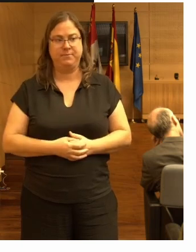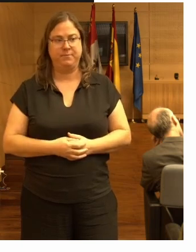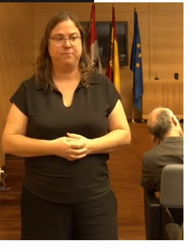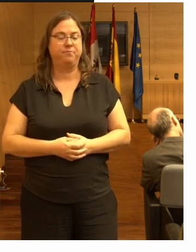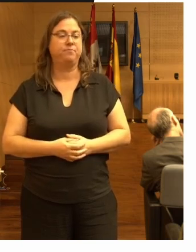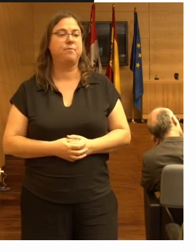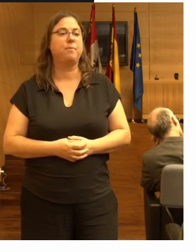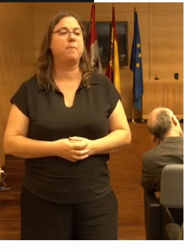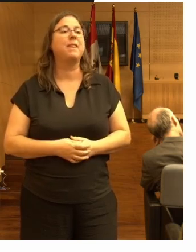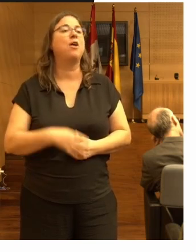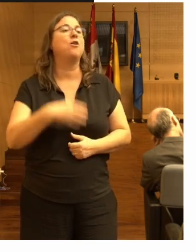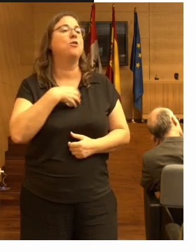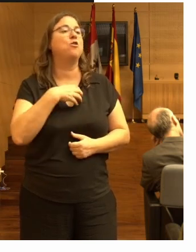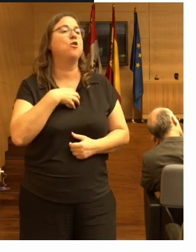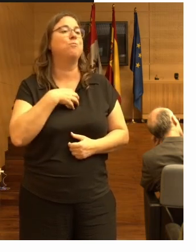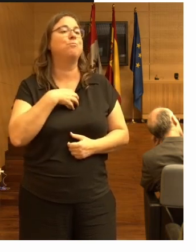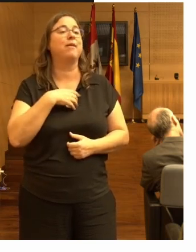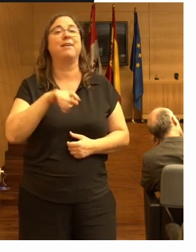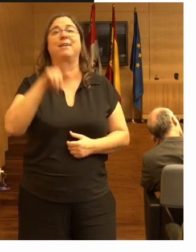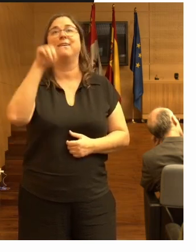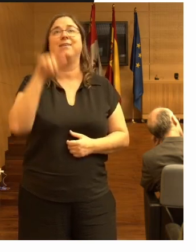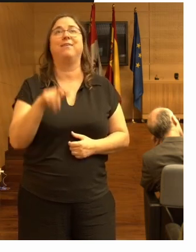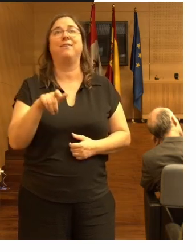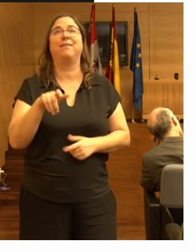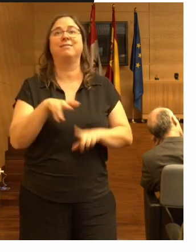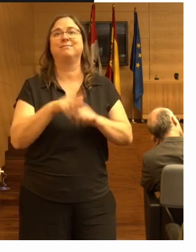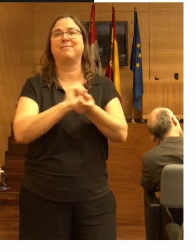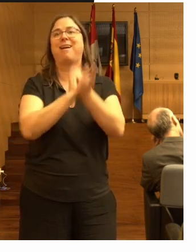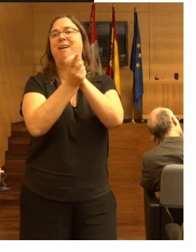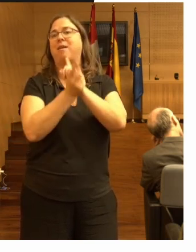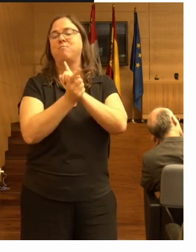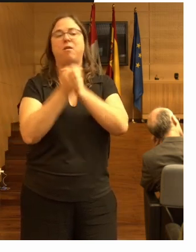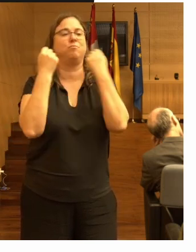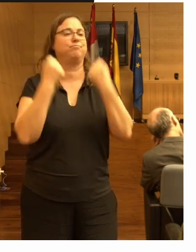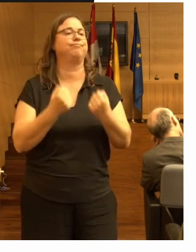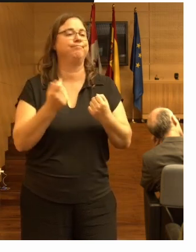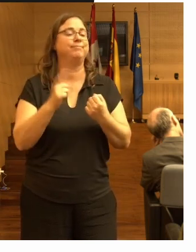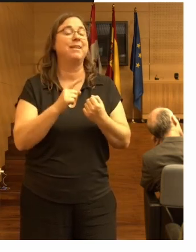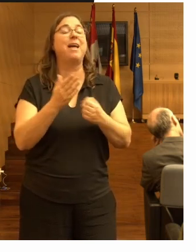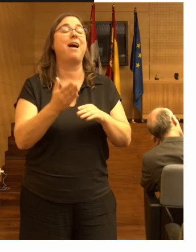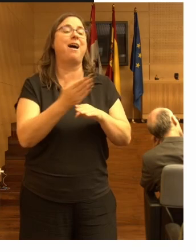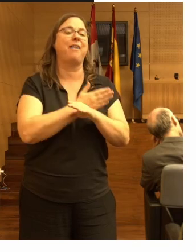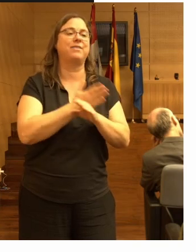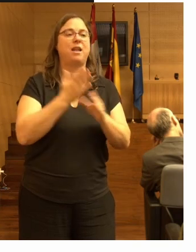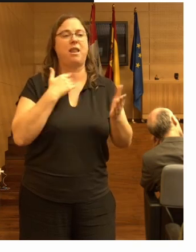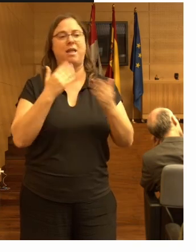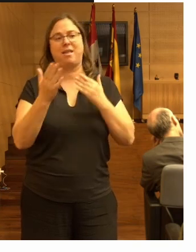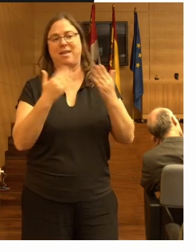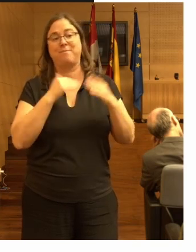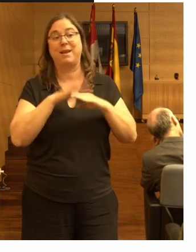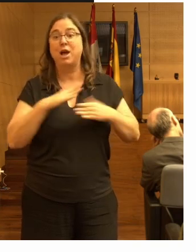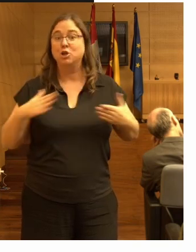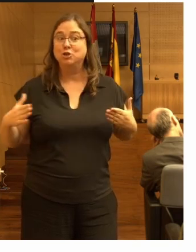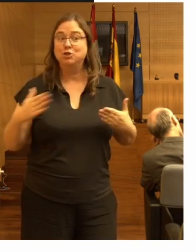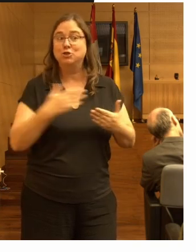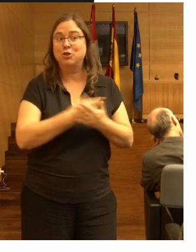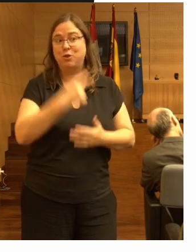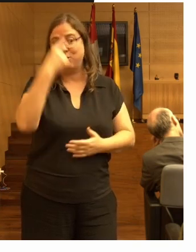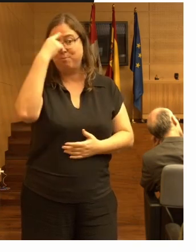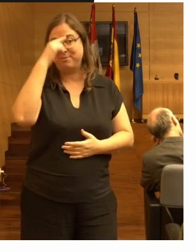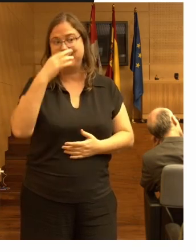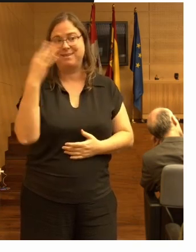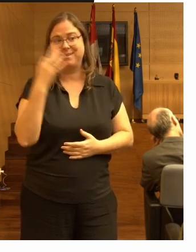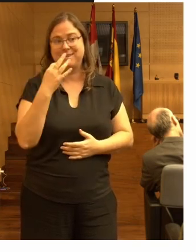no puede llegar una persona y cambiar las cosas de forma drástica tiene que haber una conversación para que todo el mundo entienda que